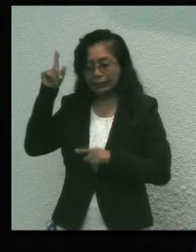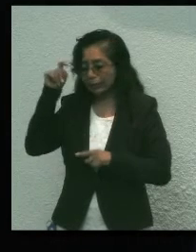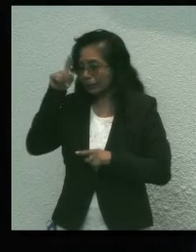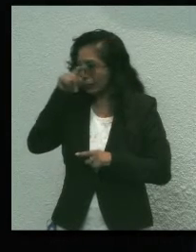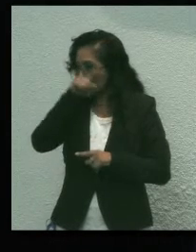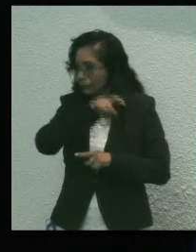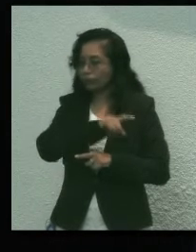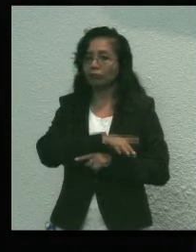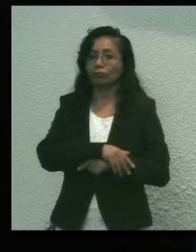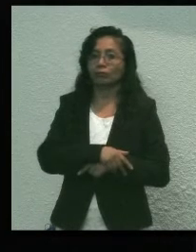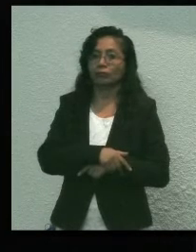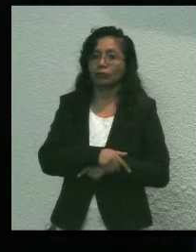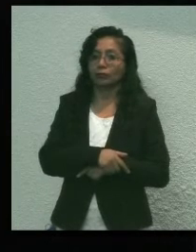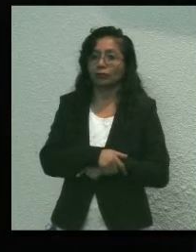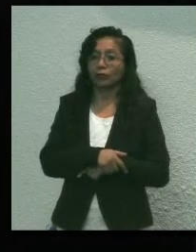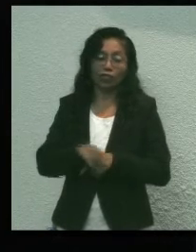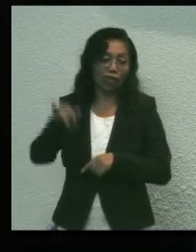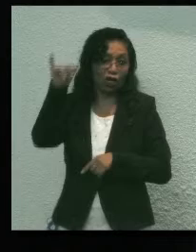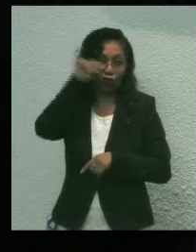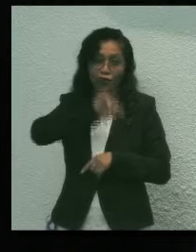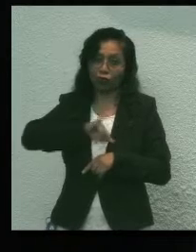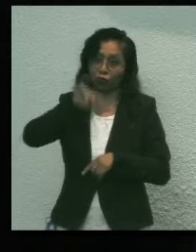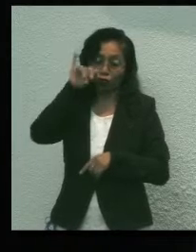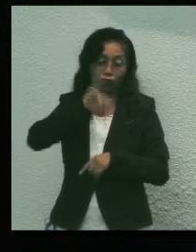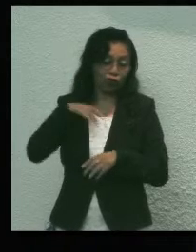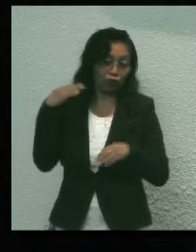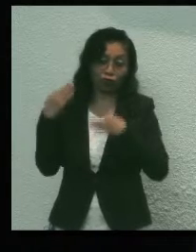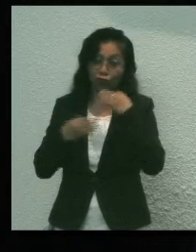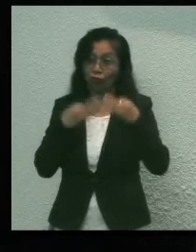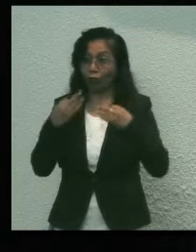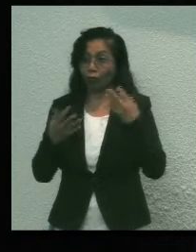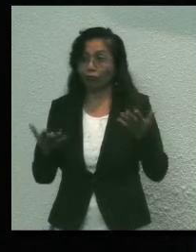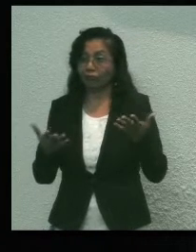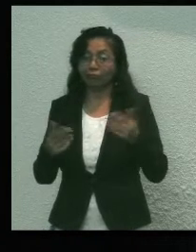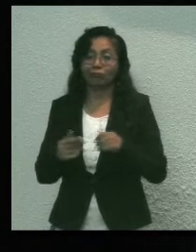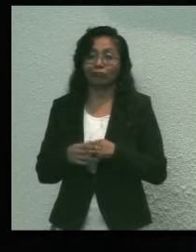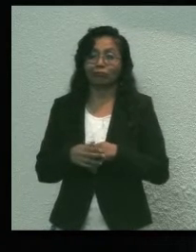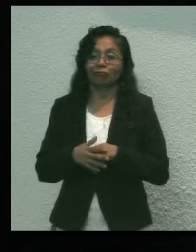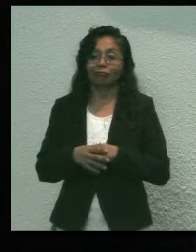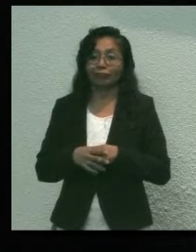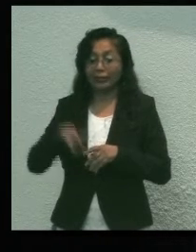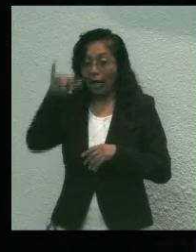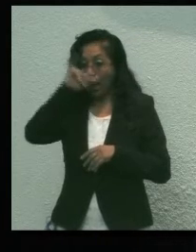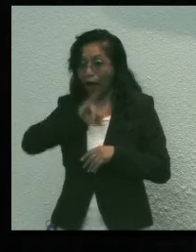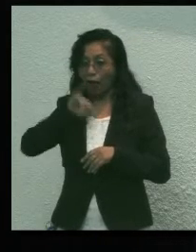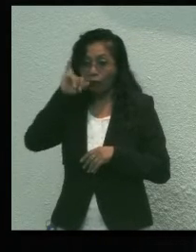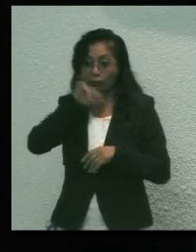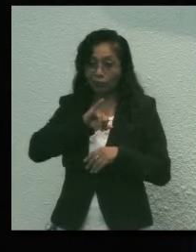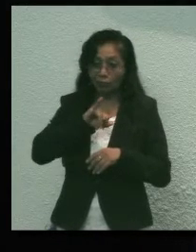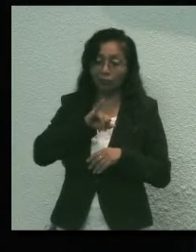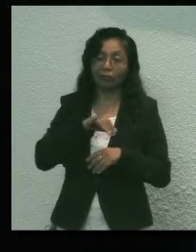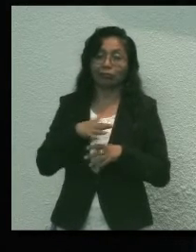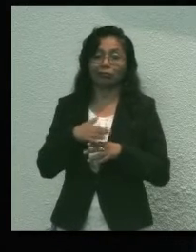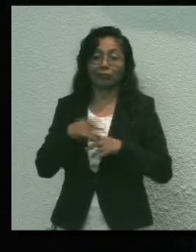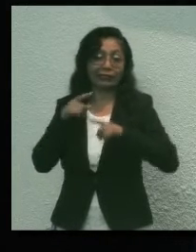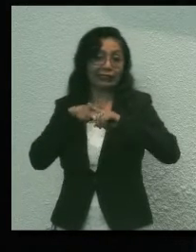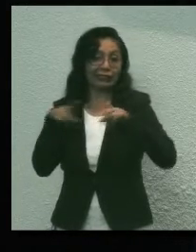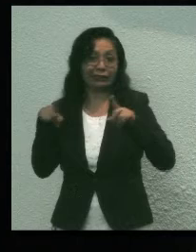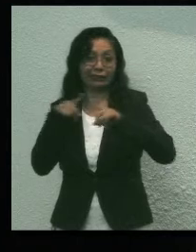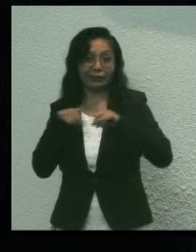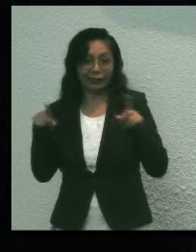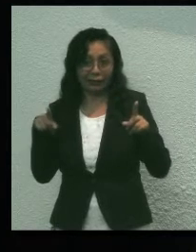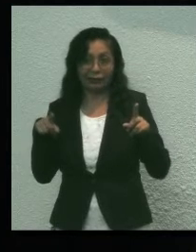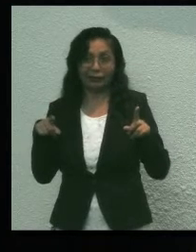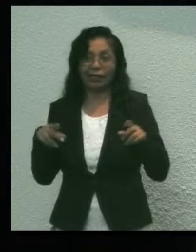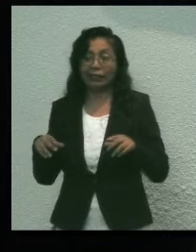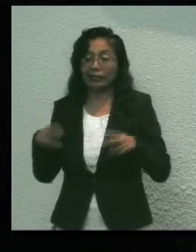de todas las autoridades, de todos los poderes, de todos los órdenes de gobierno y